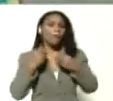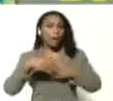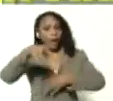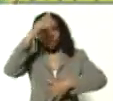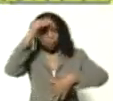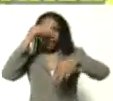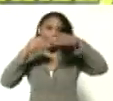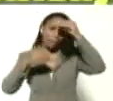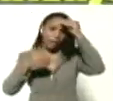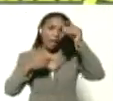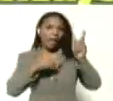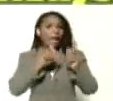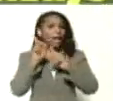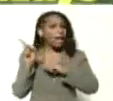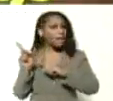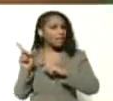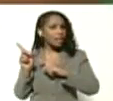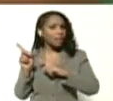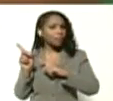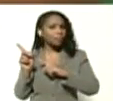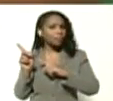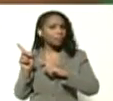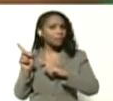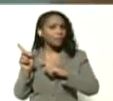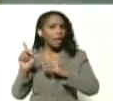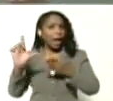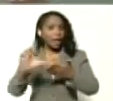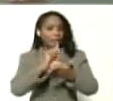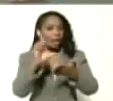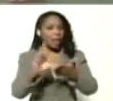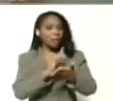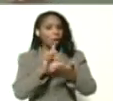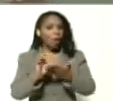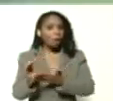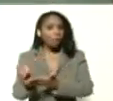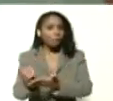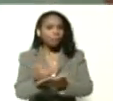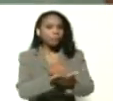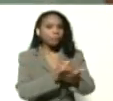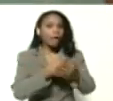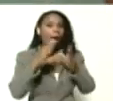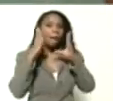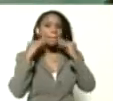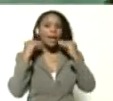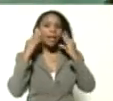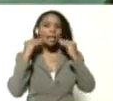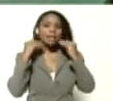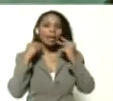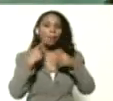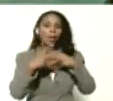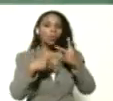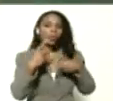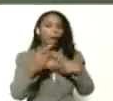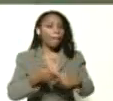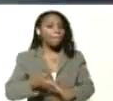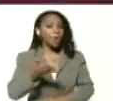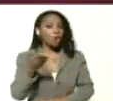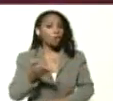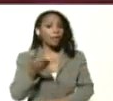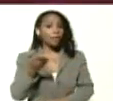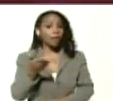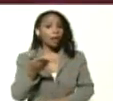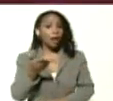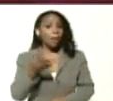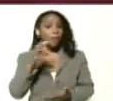este este libro recoge las experiencias de productivas más importantes por